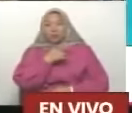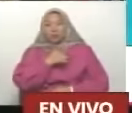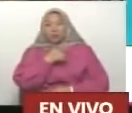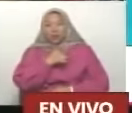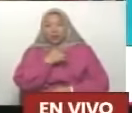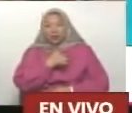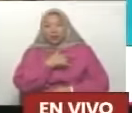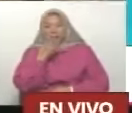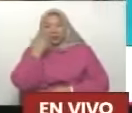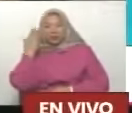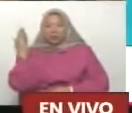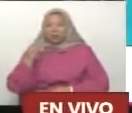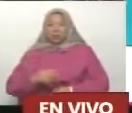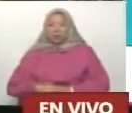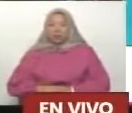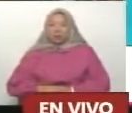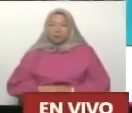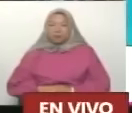Jocelyn,